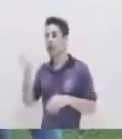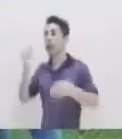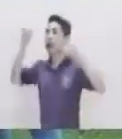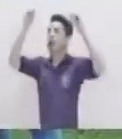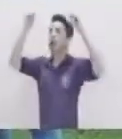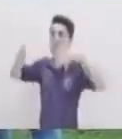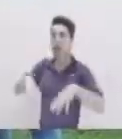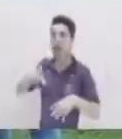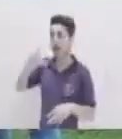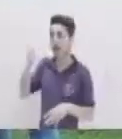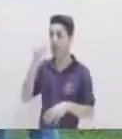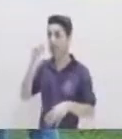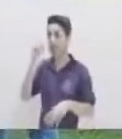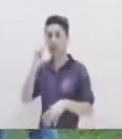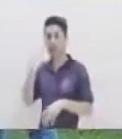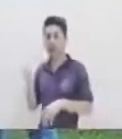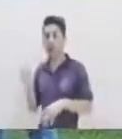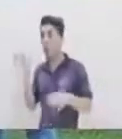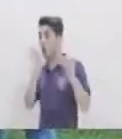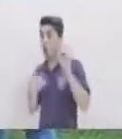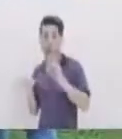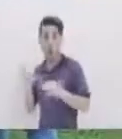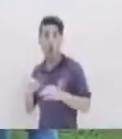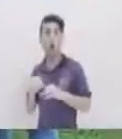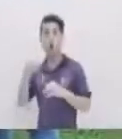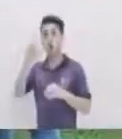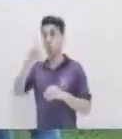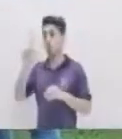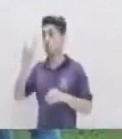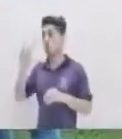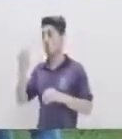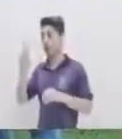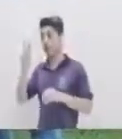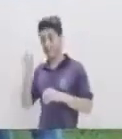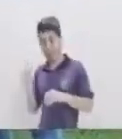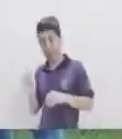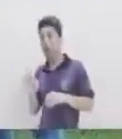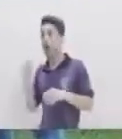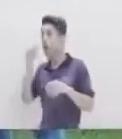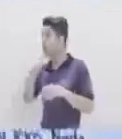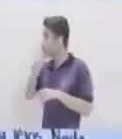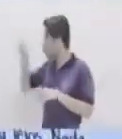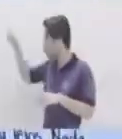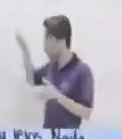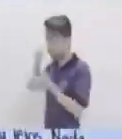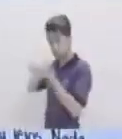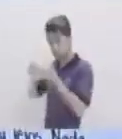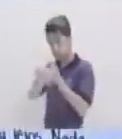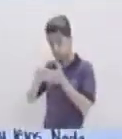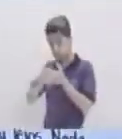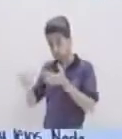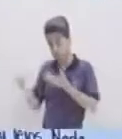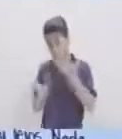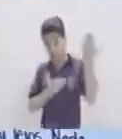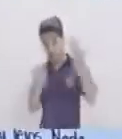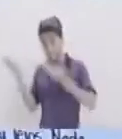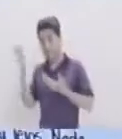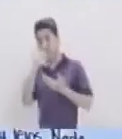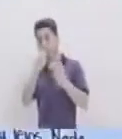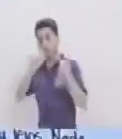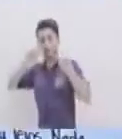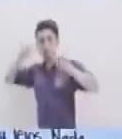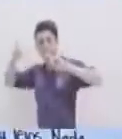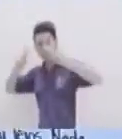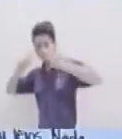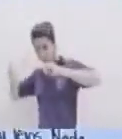Ahí ya se vuelve en imperativo Entonces ahora el reto Si copiaron este poema Que vayan jugando con los